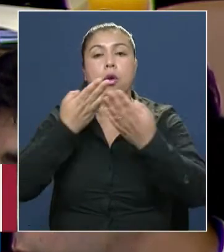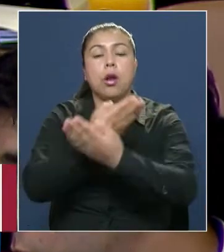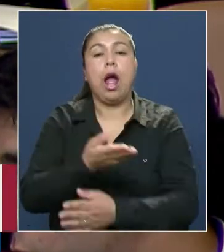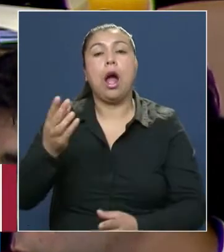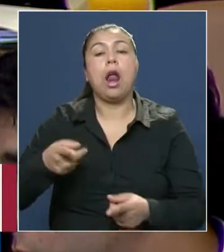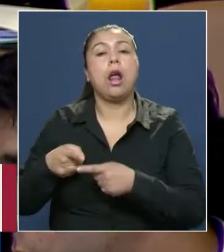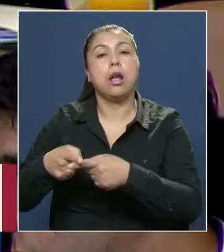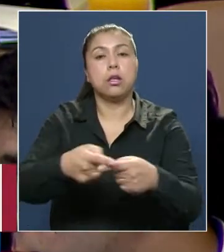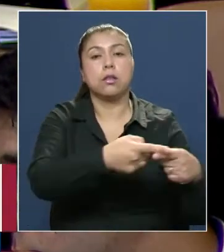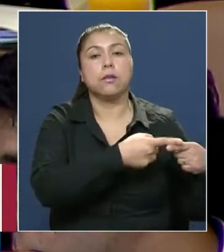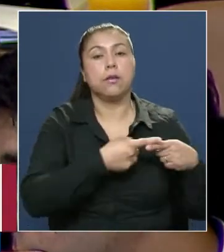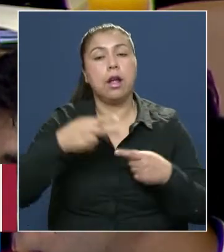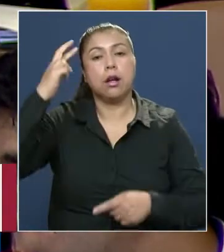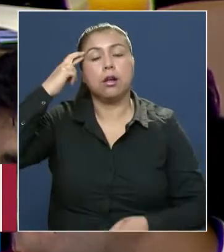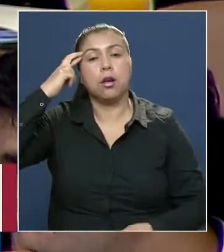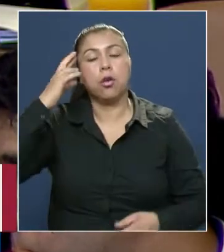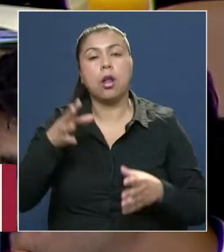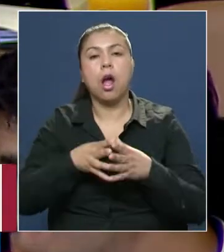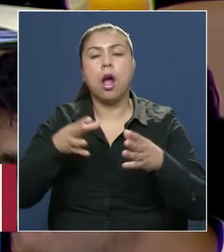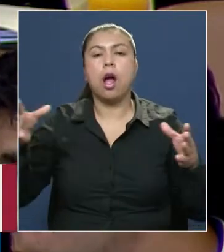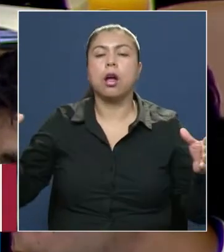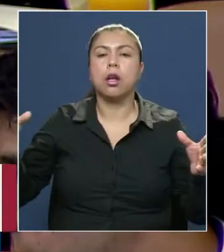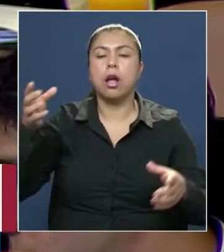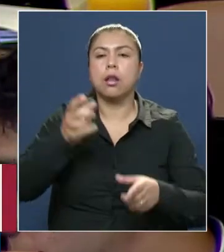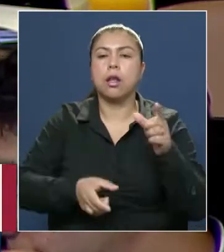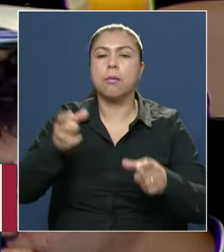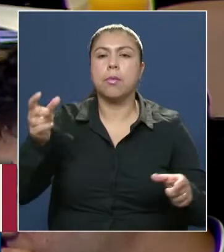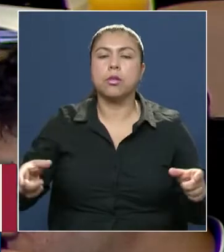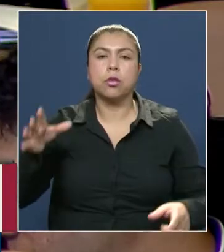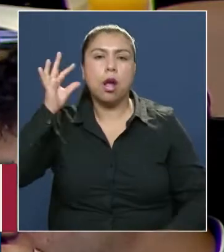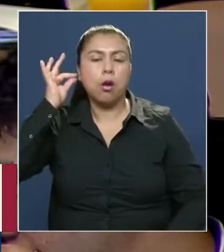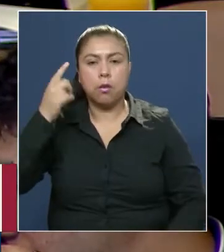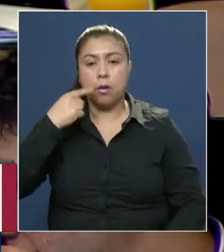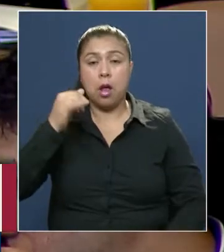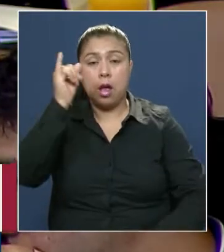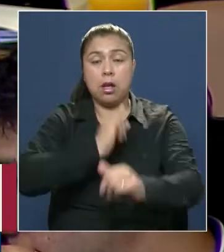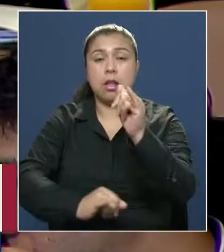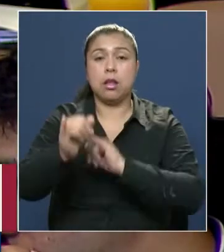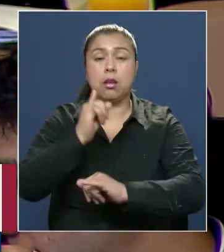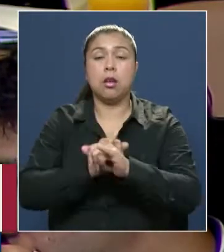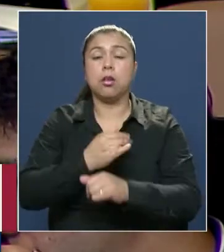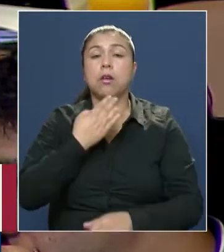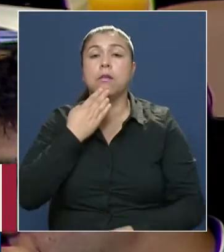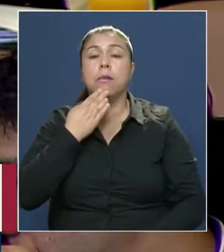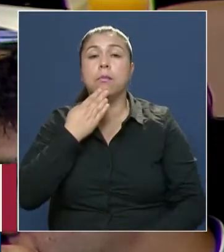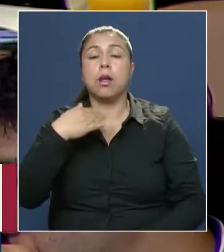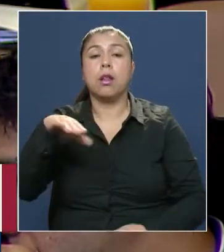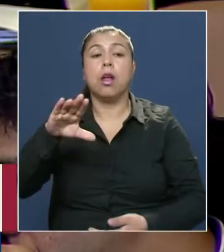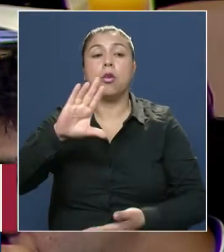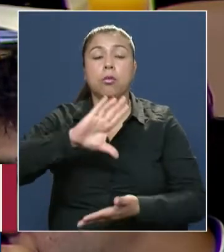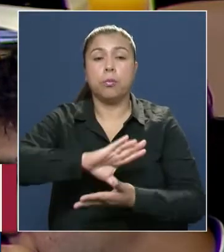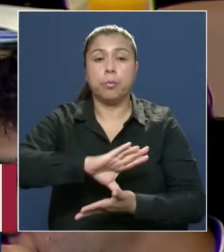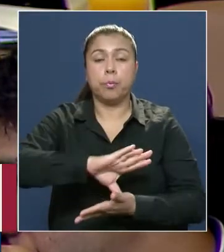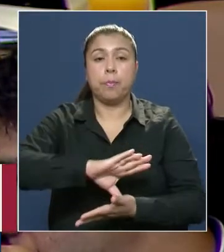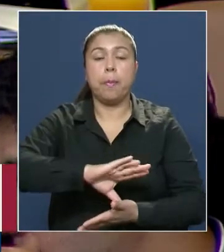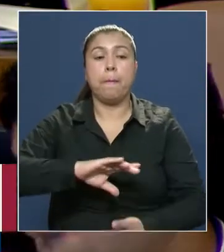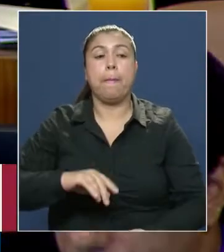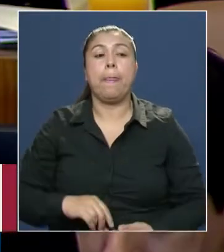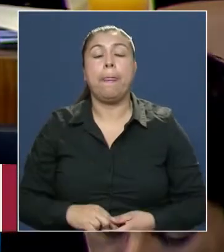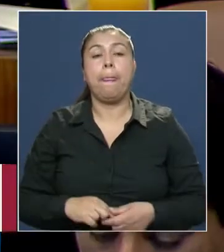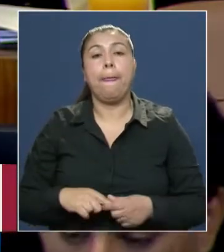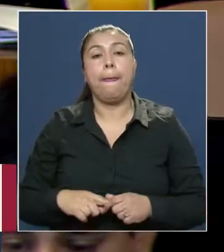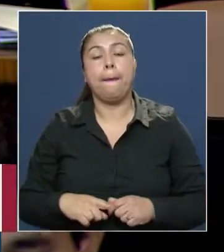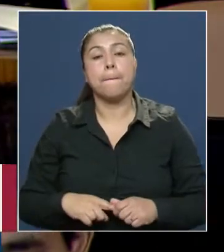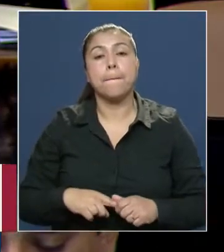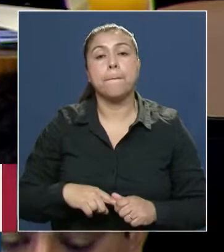Y recordando a grandes divulgadores y divulgadoras, tanto internacionales como nacionales, creo que en un